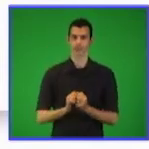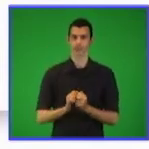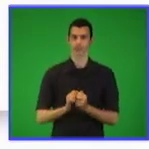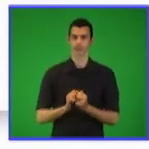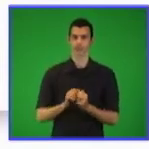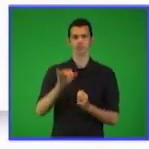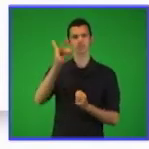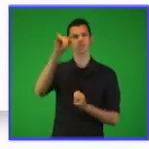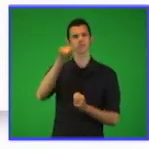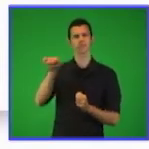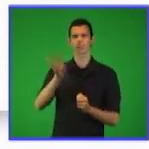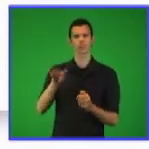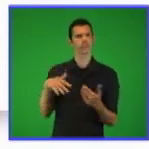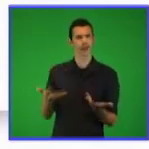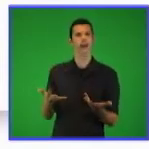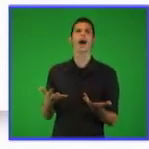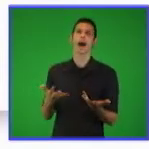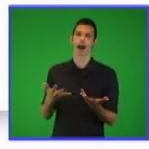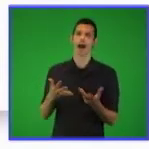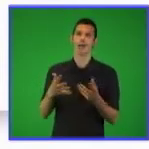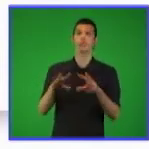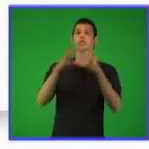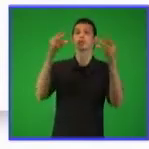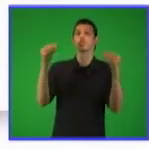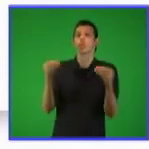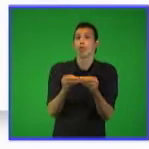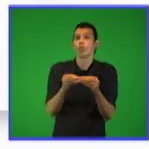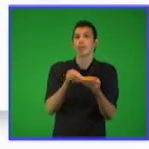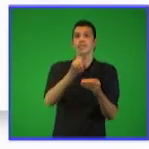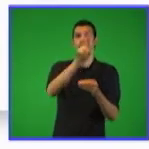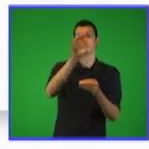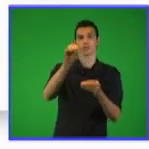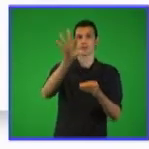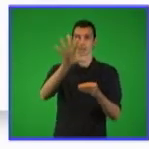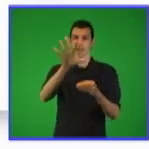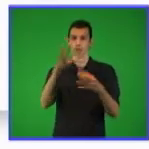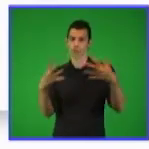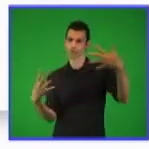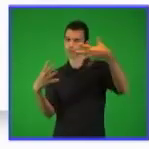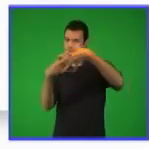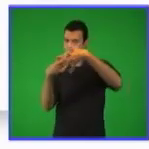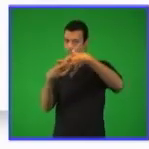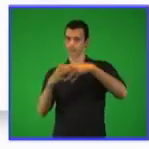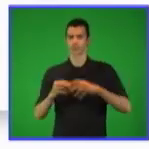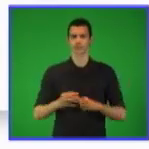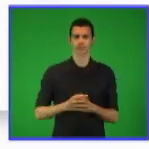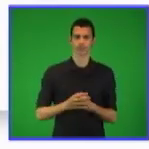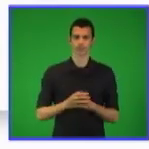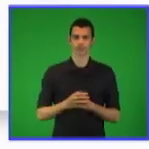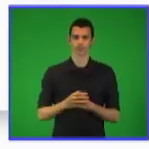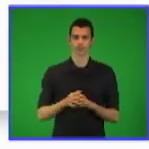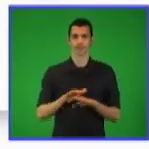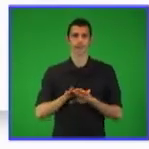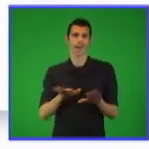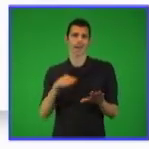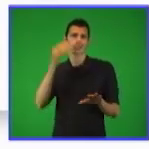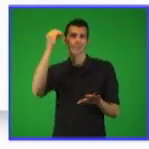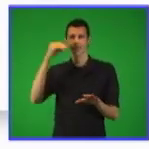encontrar cuántas arrobas se representan en cada cuarto y a partir de ahí es posible calcular